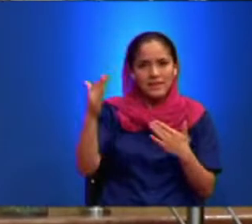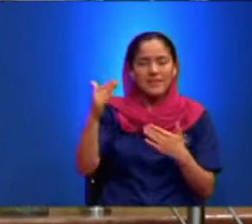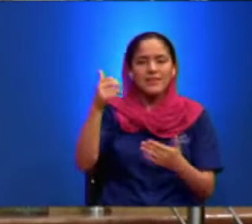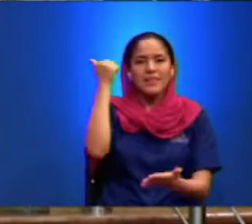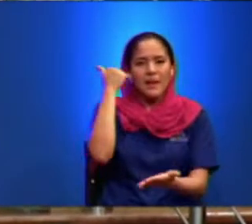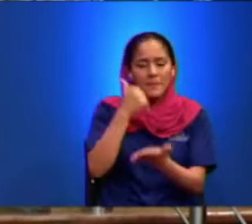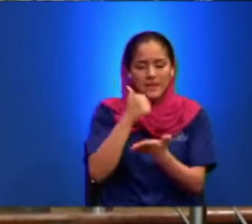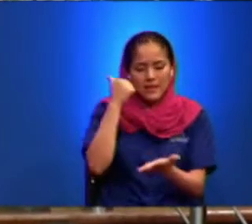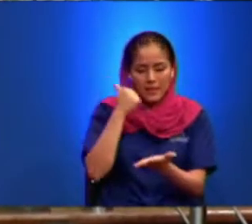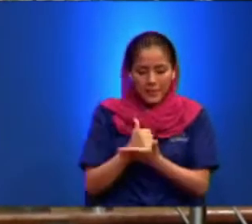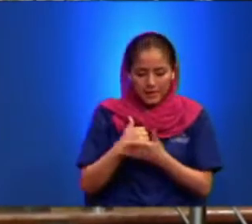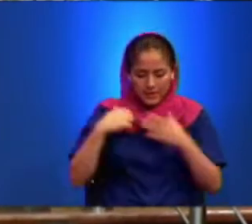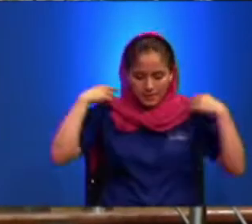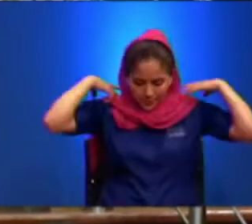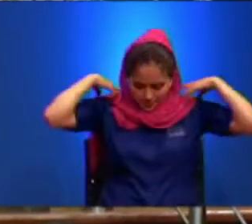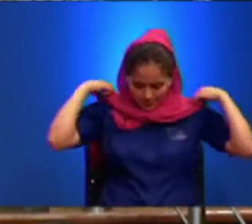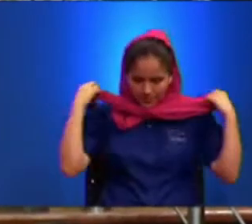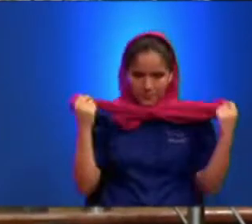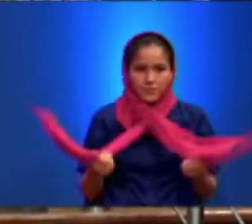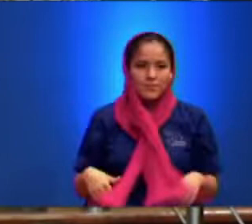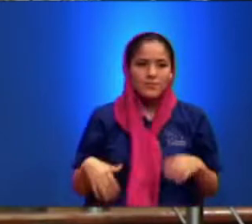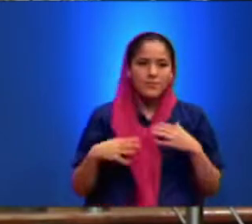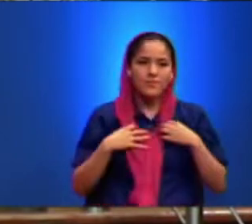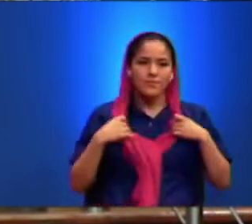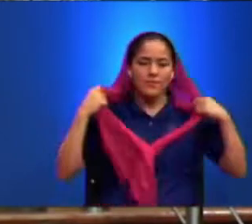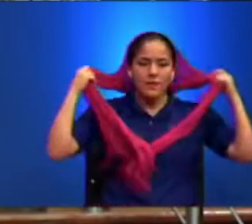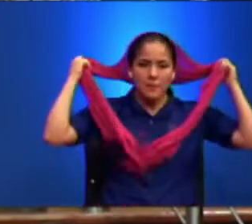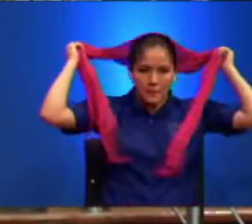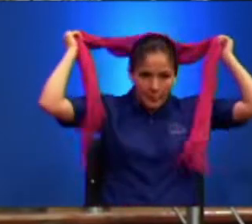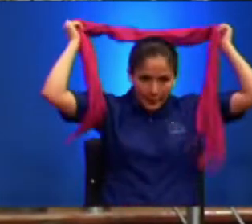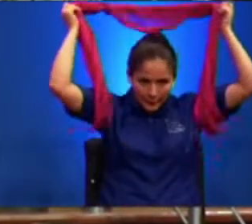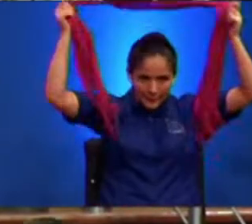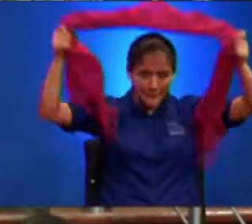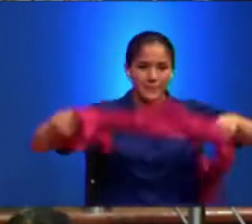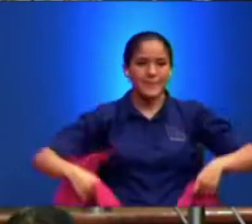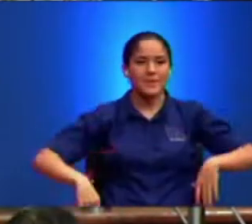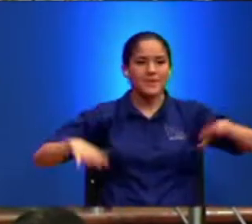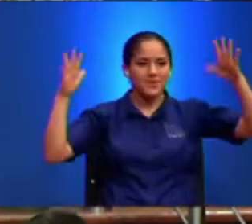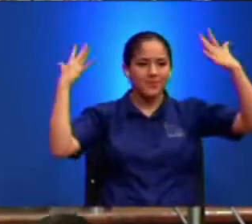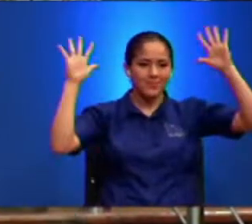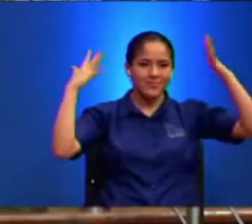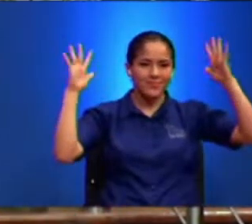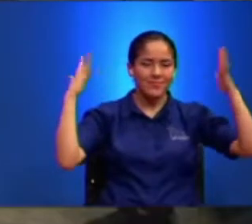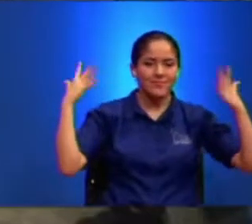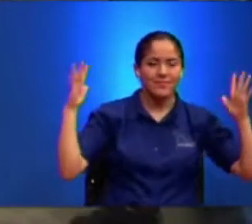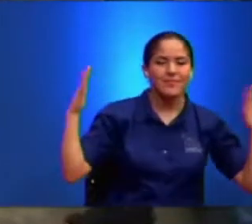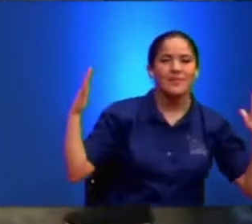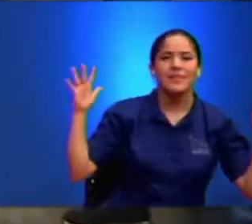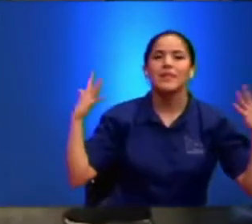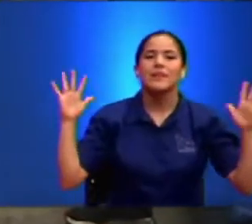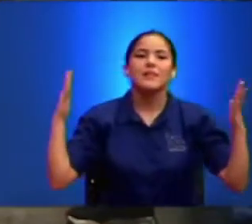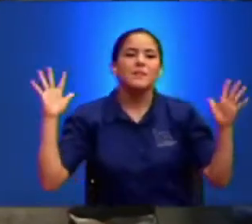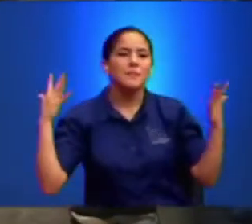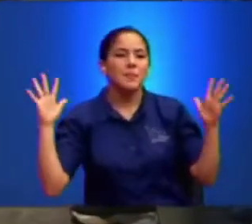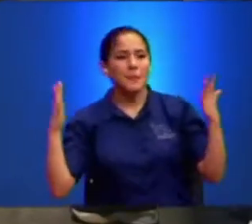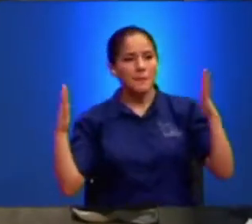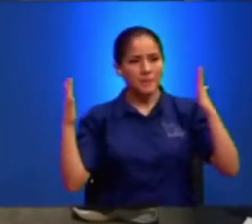amén, amén y amén Gloria a Dios, bueno mire básicamente